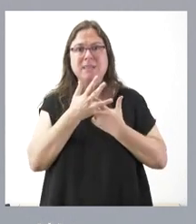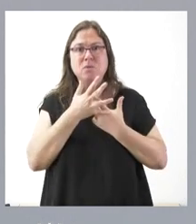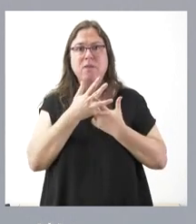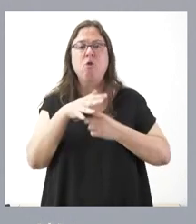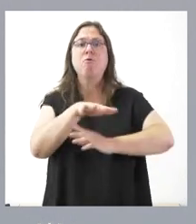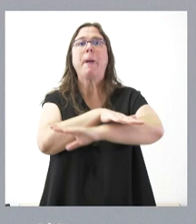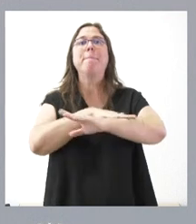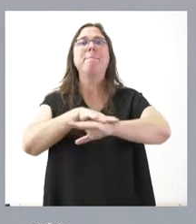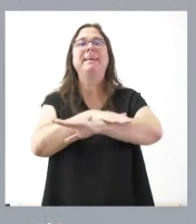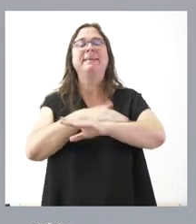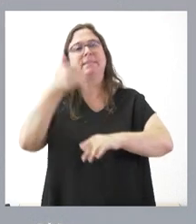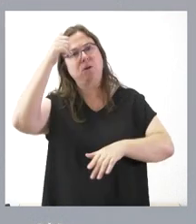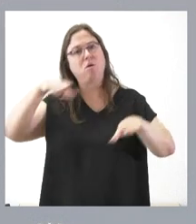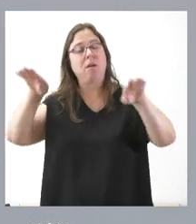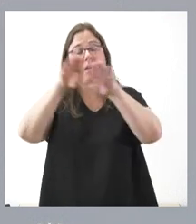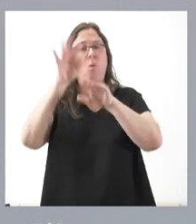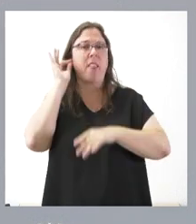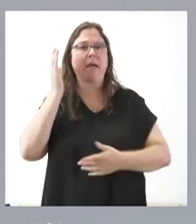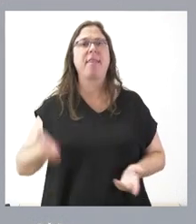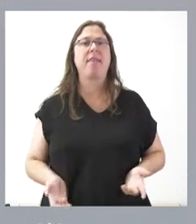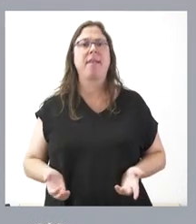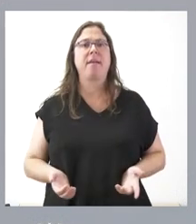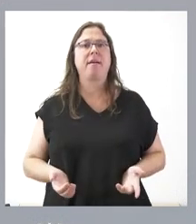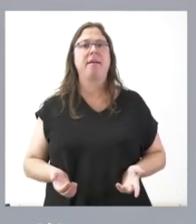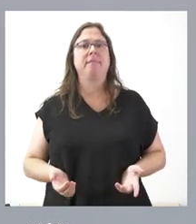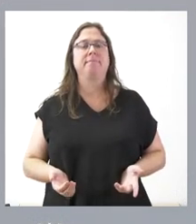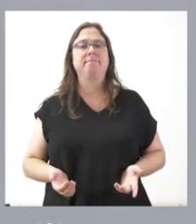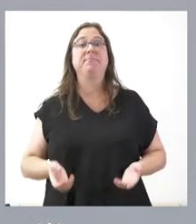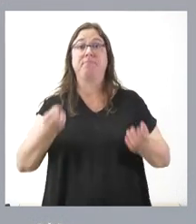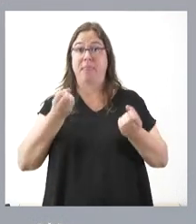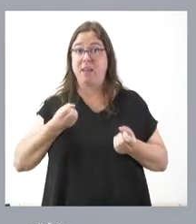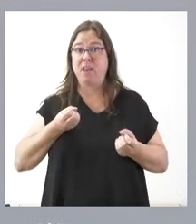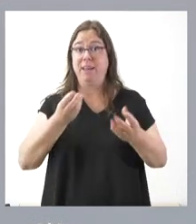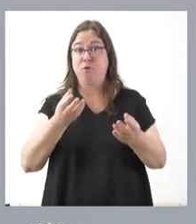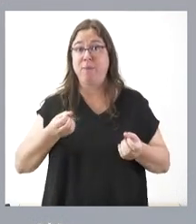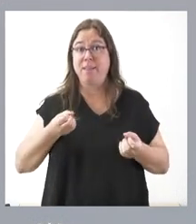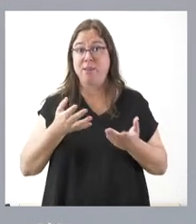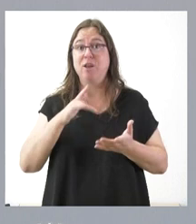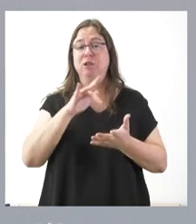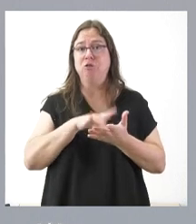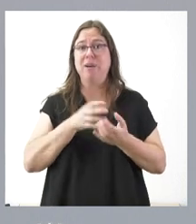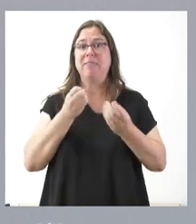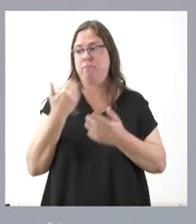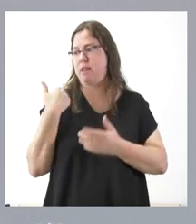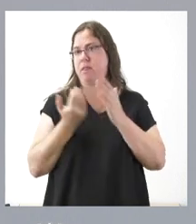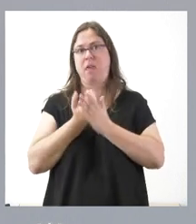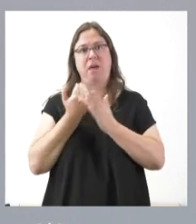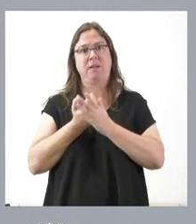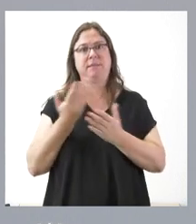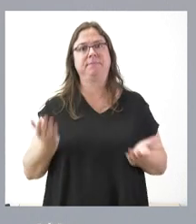Ministerio de Igualdad. Las informaciones que han salido estos días